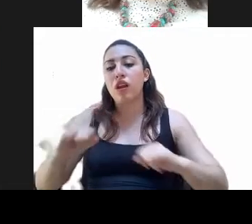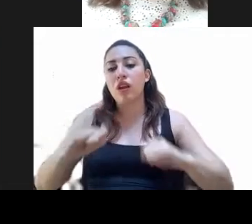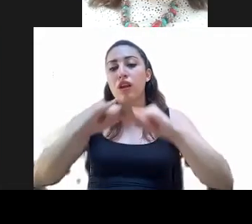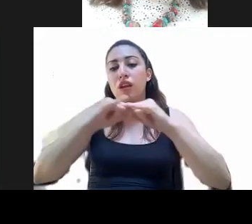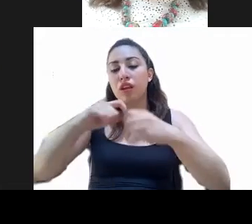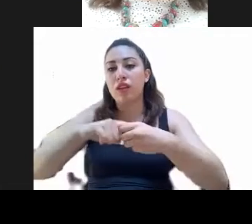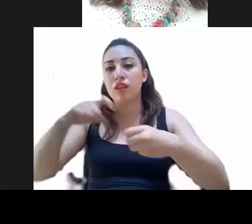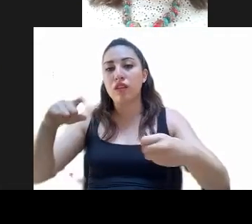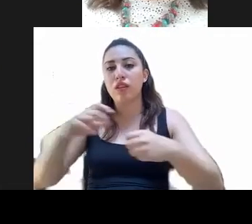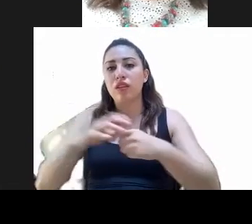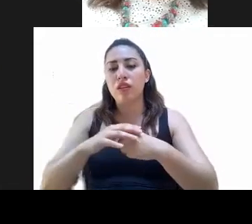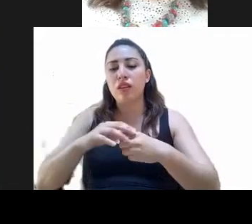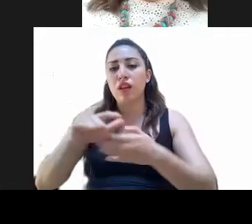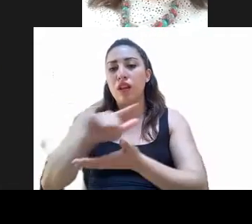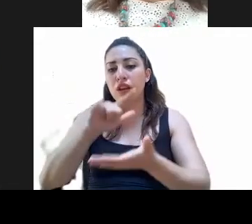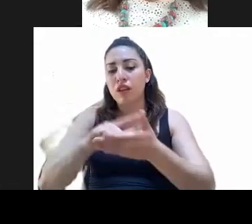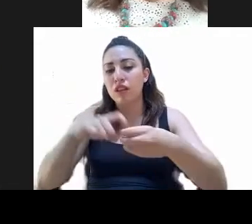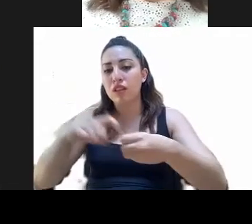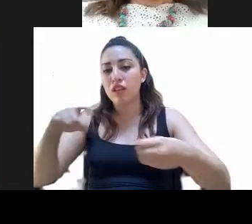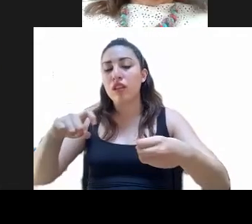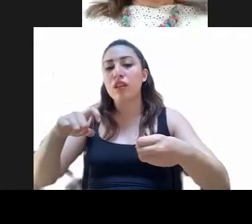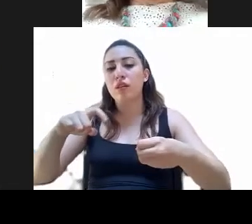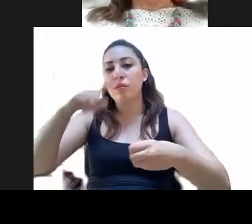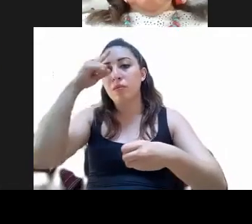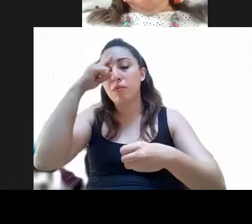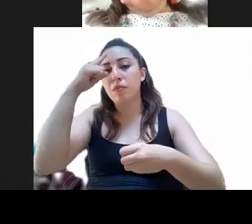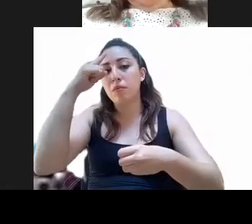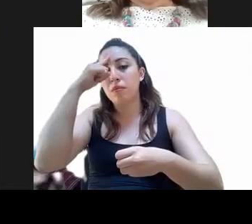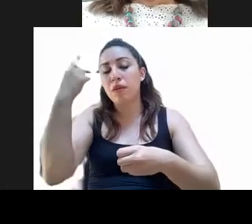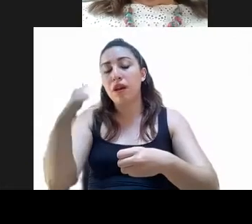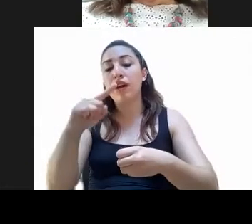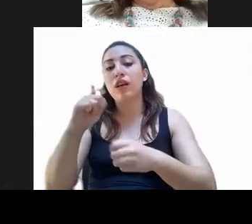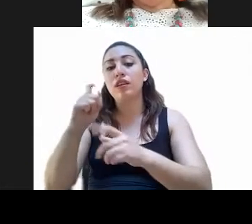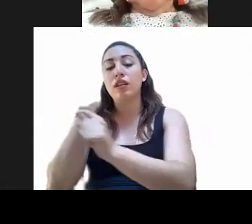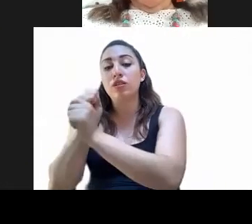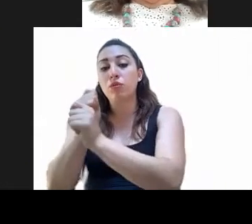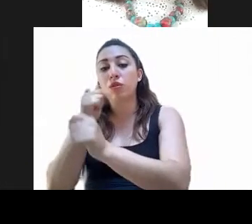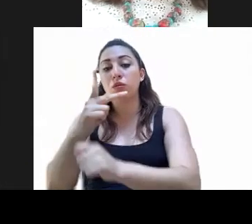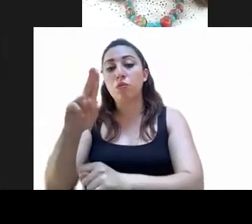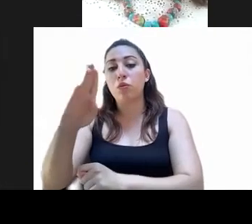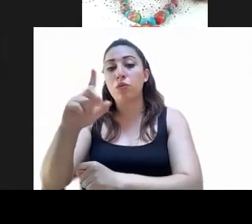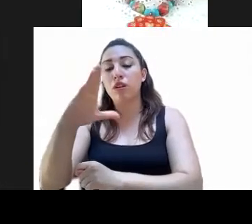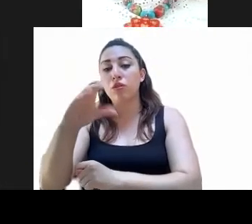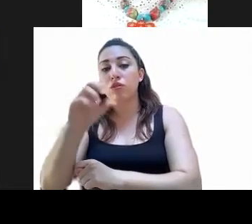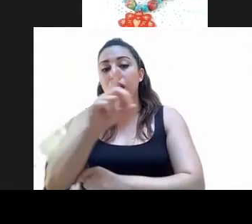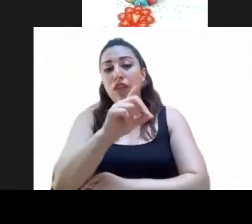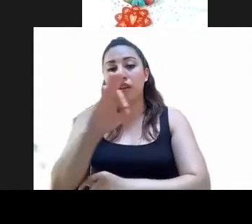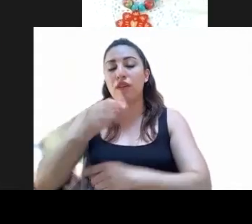de transportes eléctricos del Distrito Federal. y se expide la ley orgánica